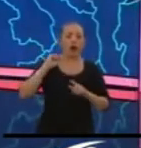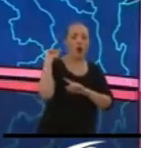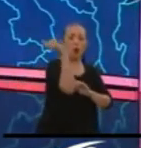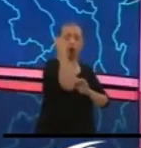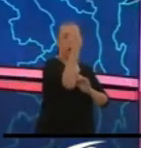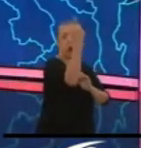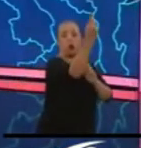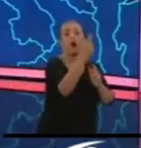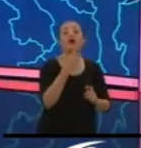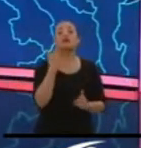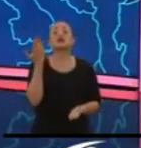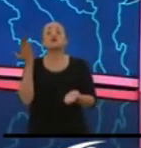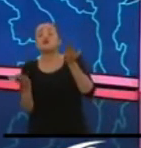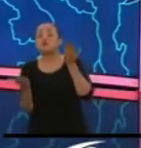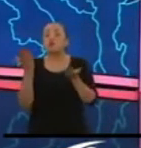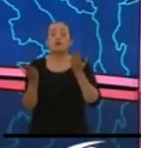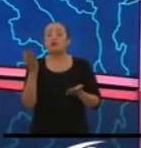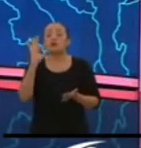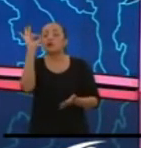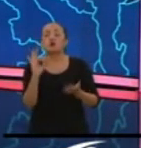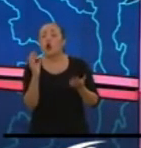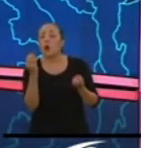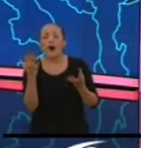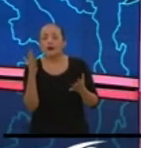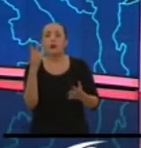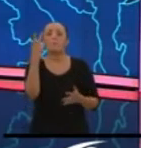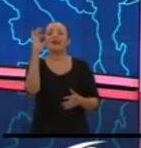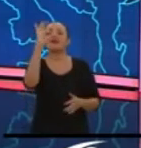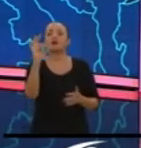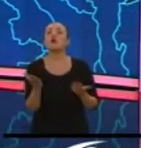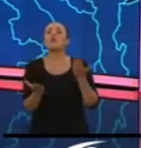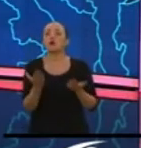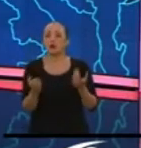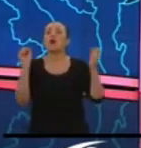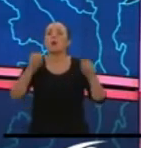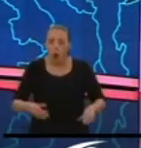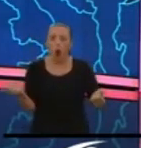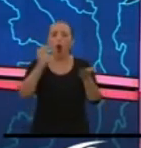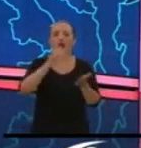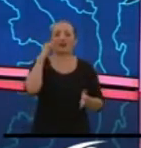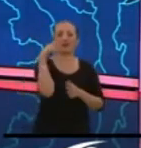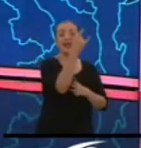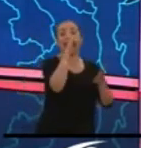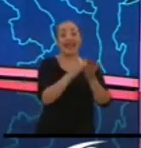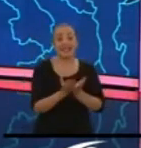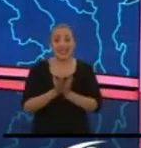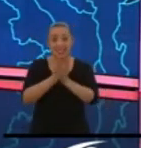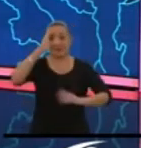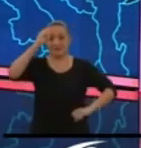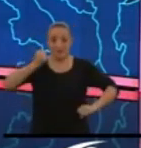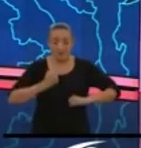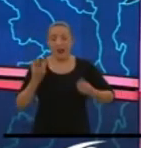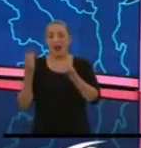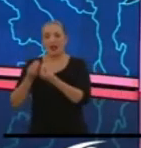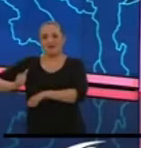porcentaje dicen ellos del 20% de que esto ocurra en este momento la Armada Nacional por esta razón y también la Dirección